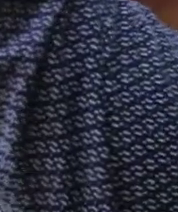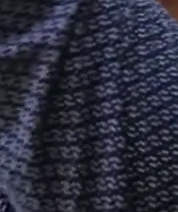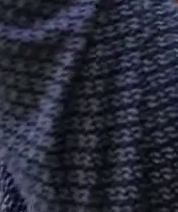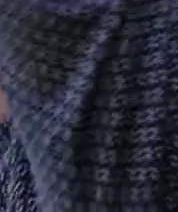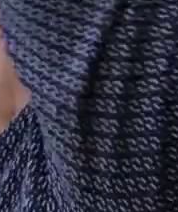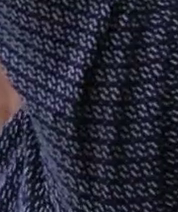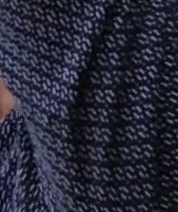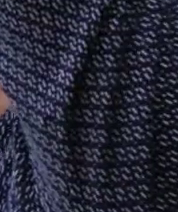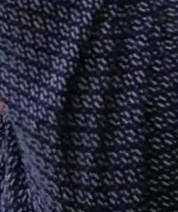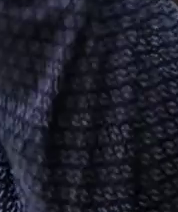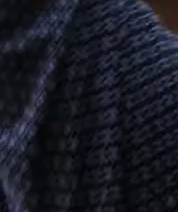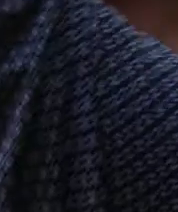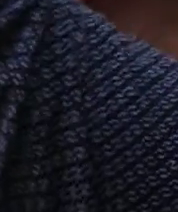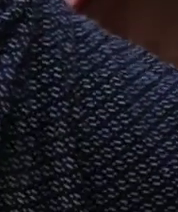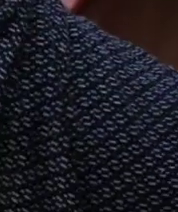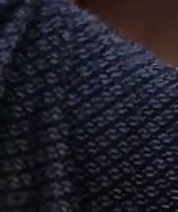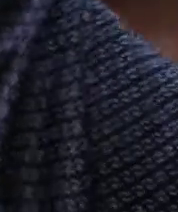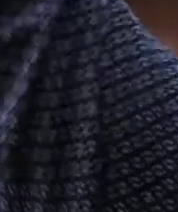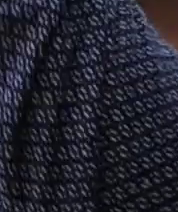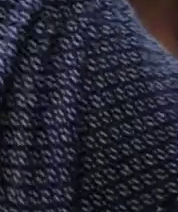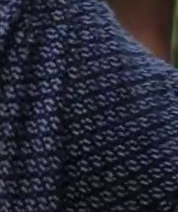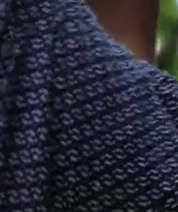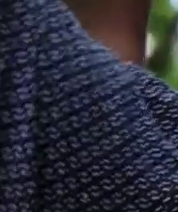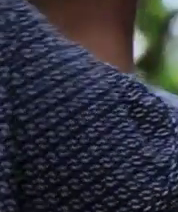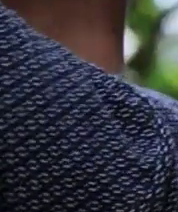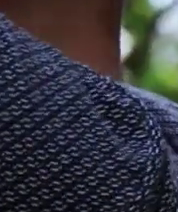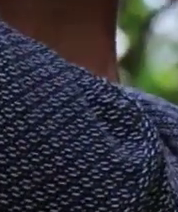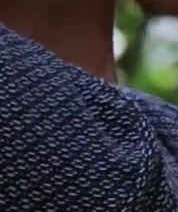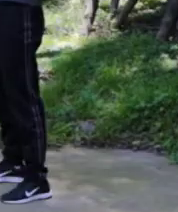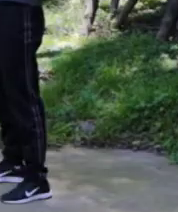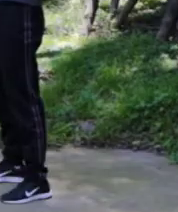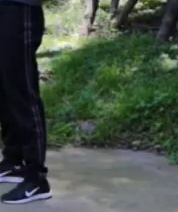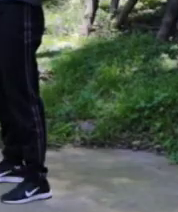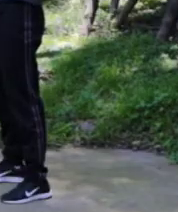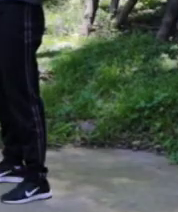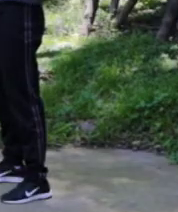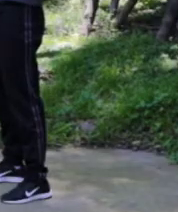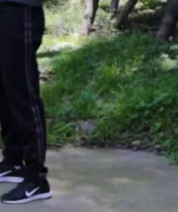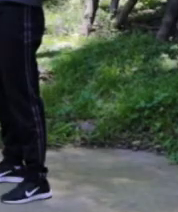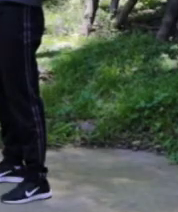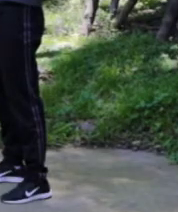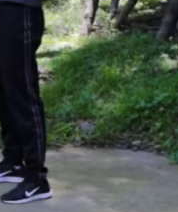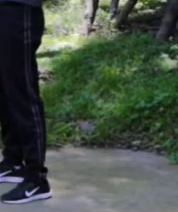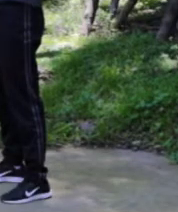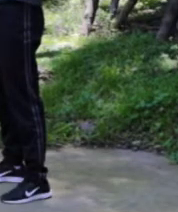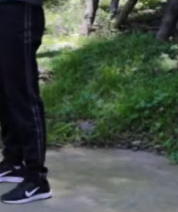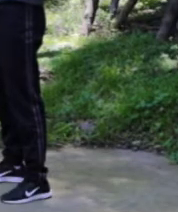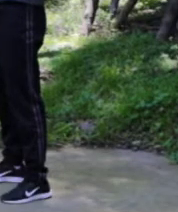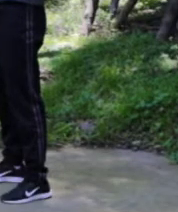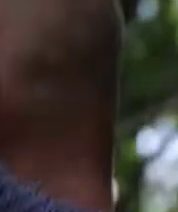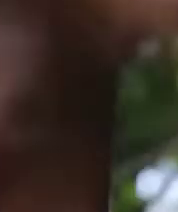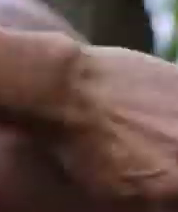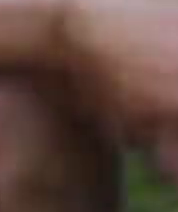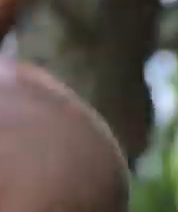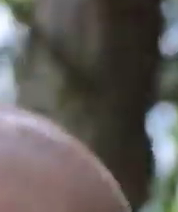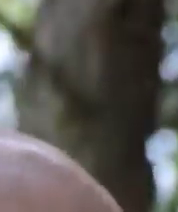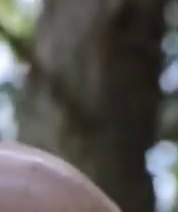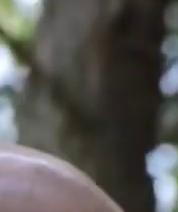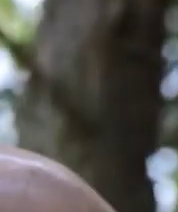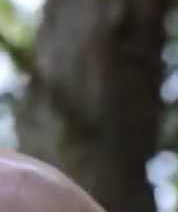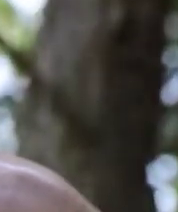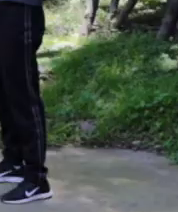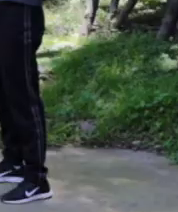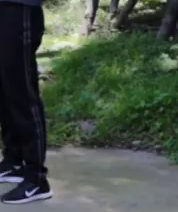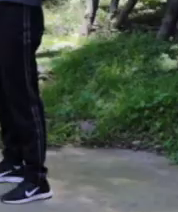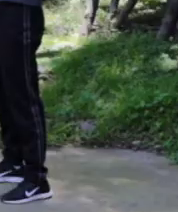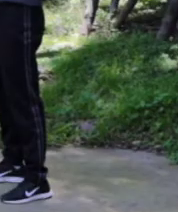si quiéramos alcanzar el cielo. Venga, uno, eso, perfecto. Con fuerza, que se vea. Bien, Jair, muy